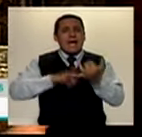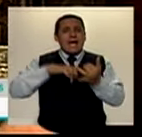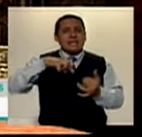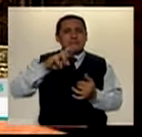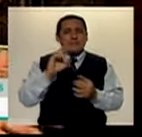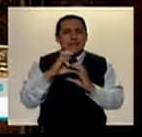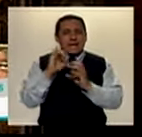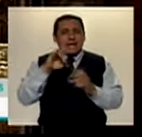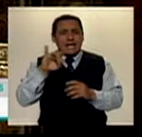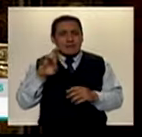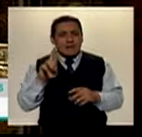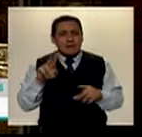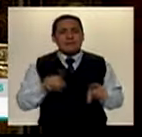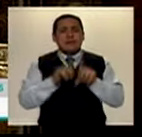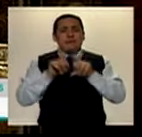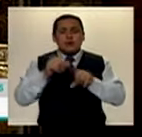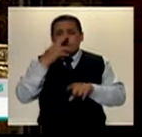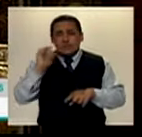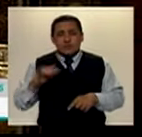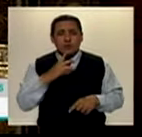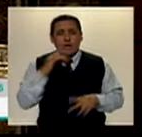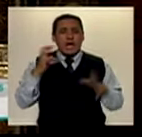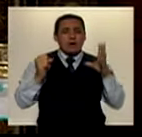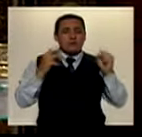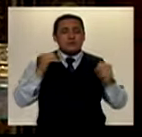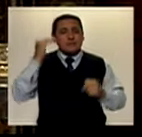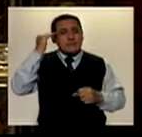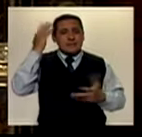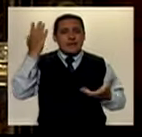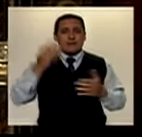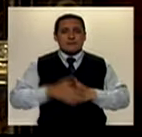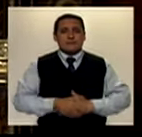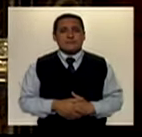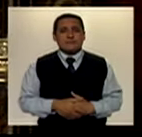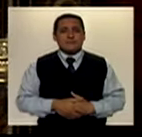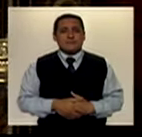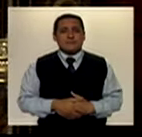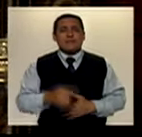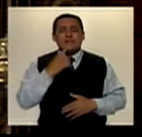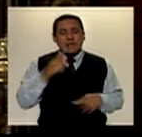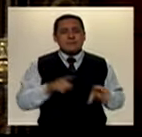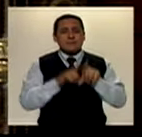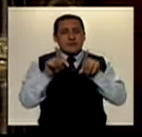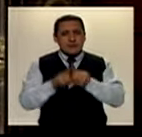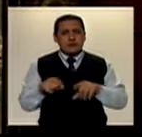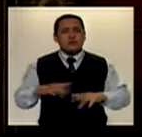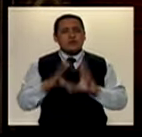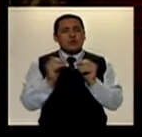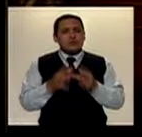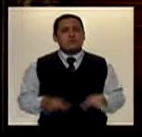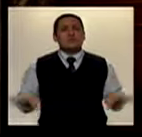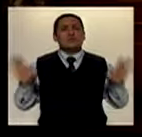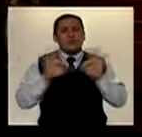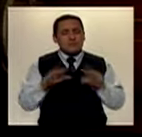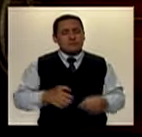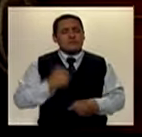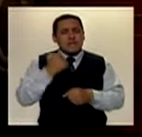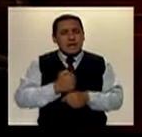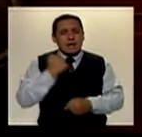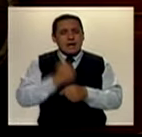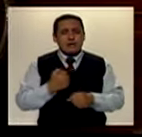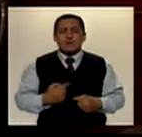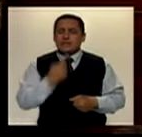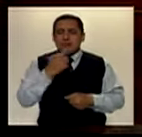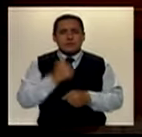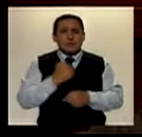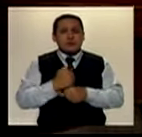los niños autistas, los niños con discapacidad mental, que es fundamental. En eso hemos trabajado y estamos